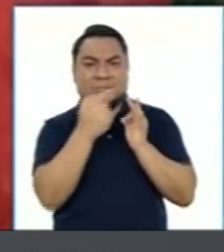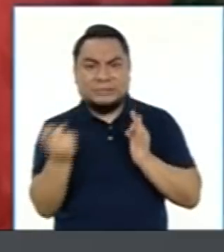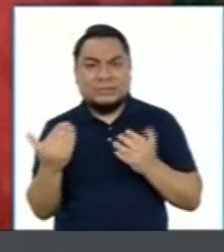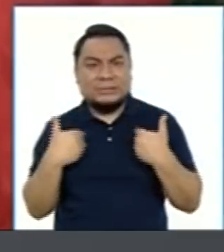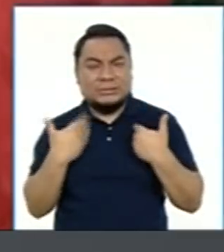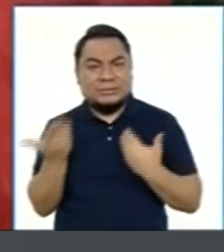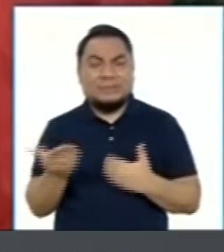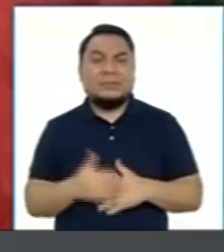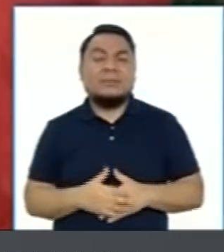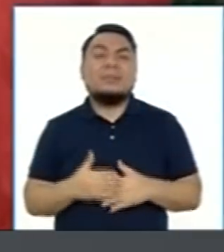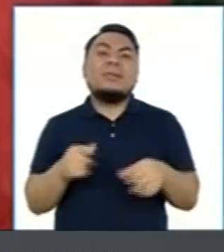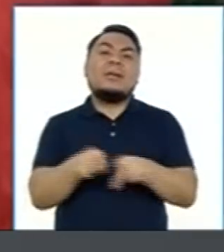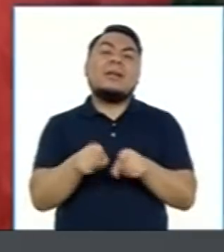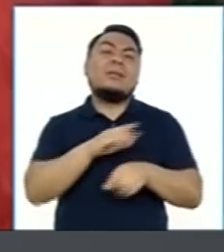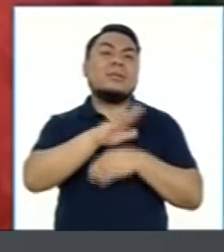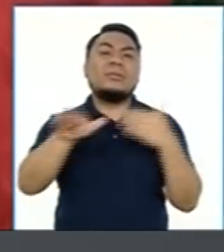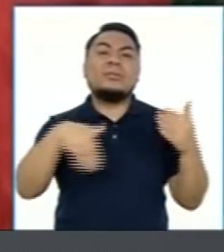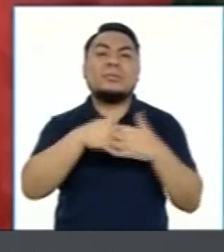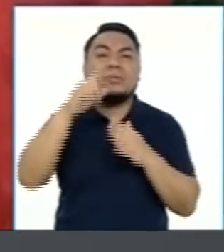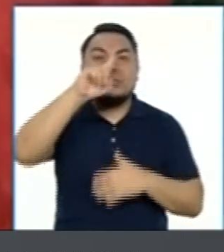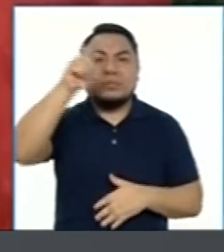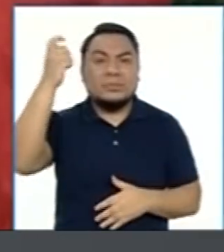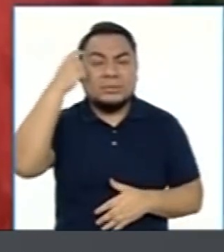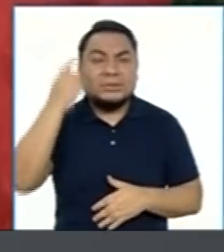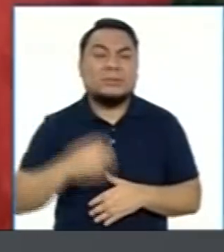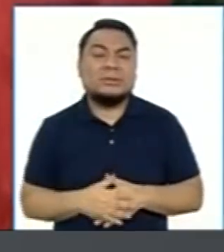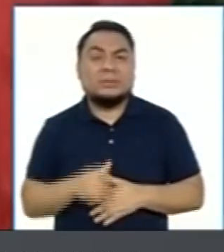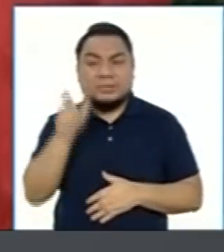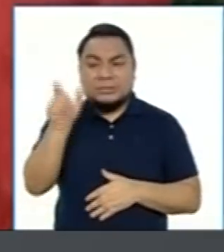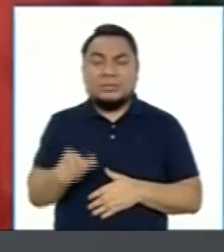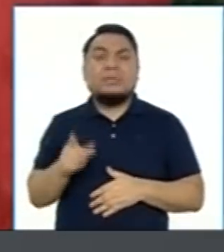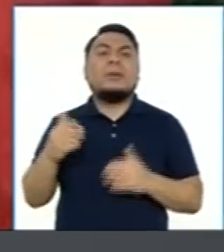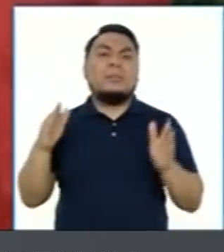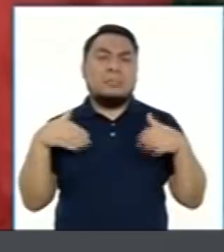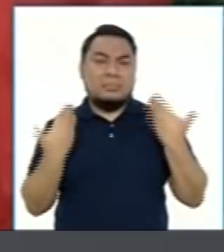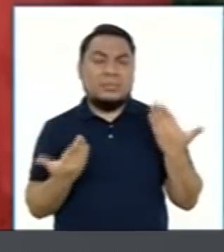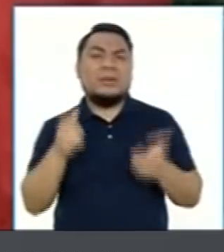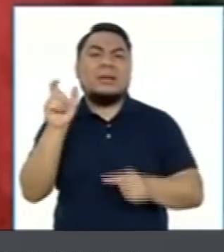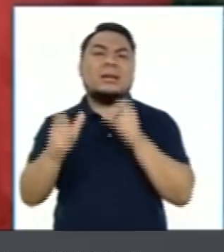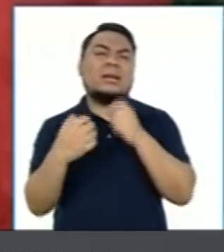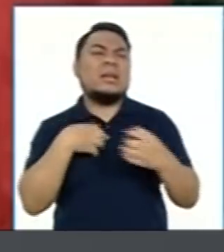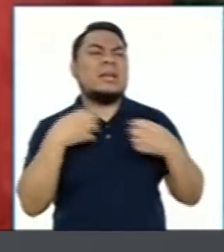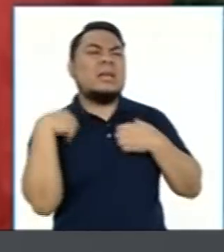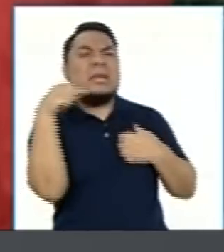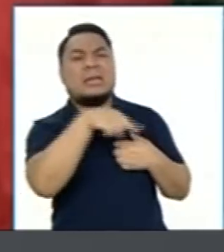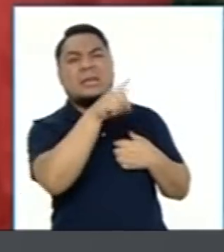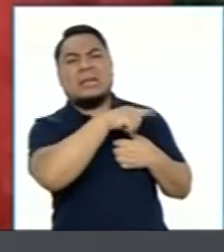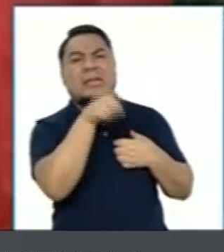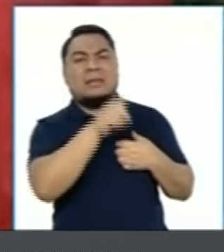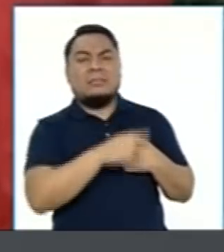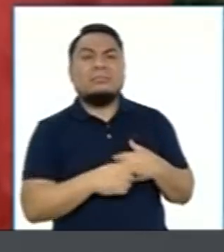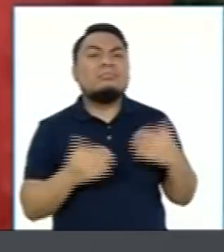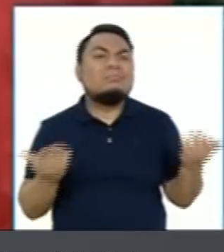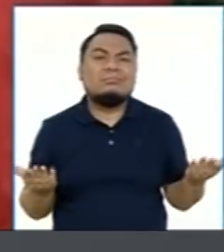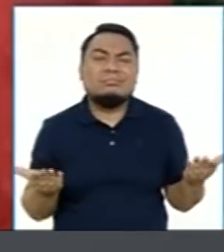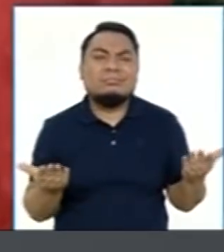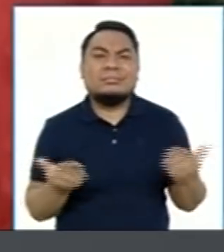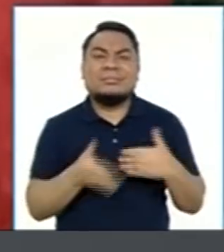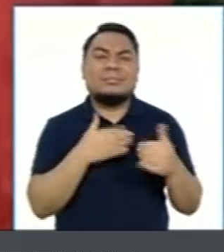Además, como todo político, puede tener personas que discrepen de él. Pero nadie